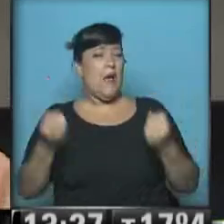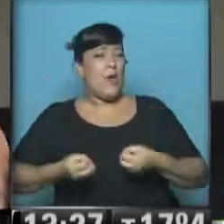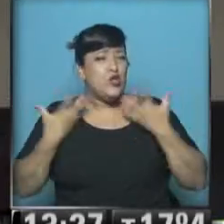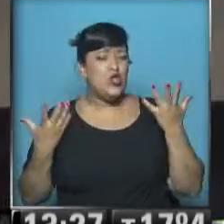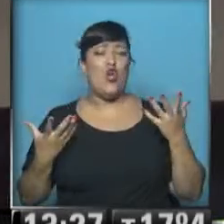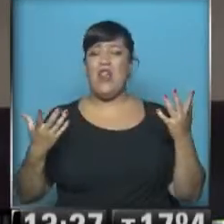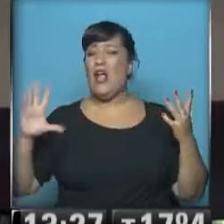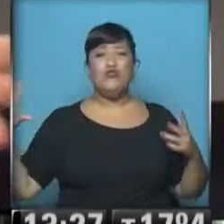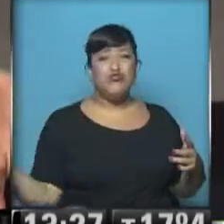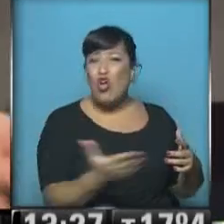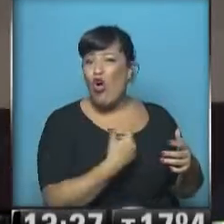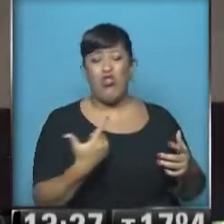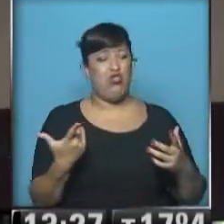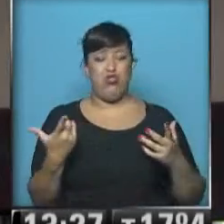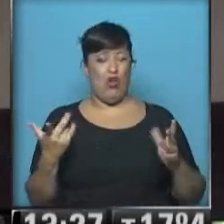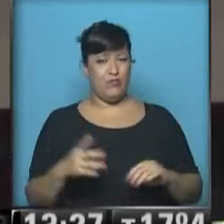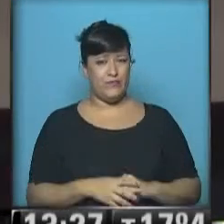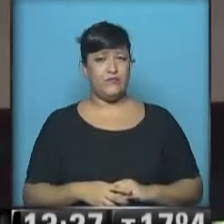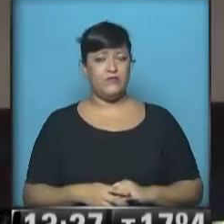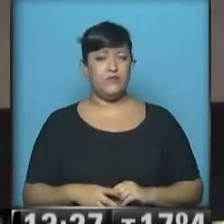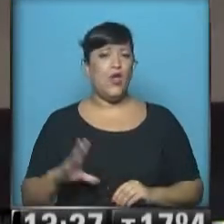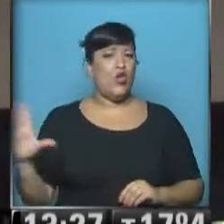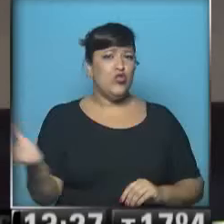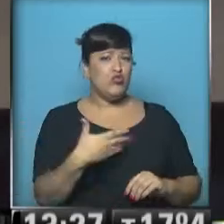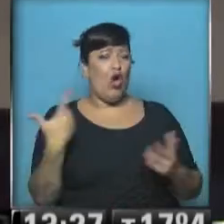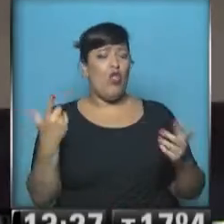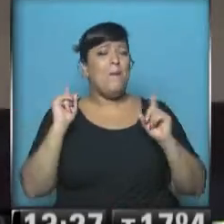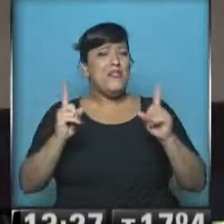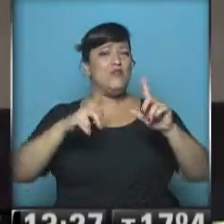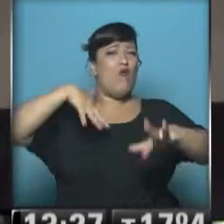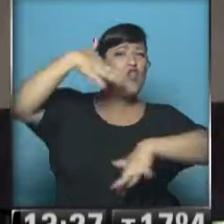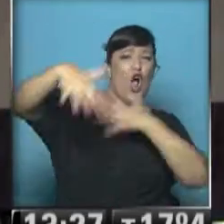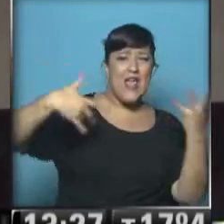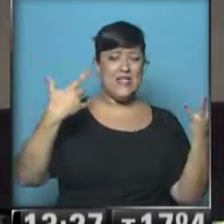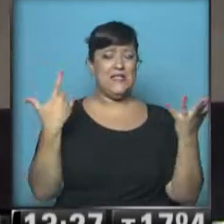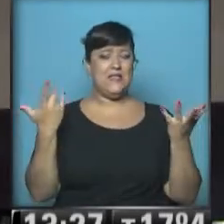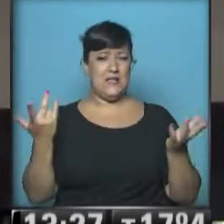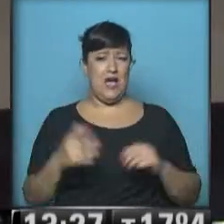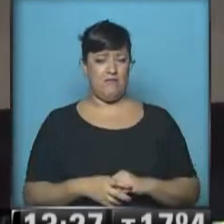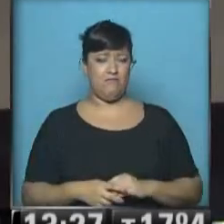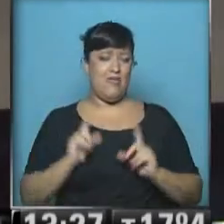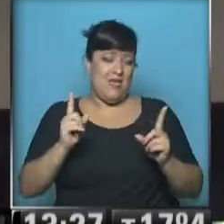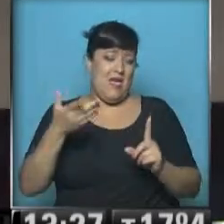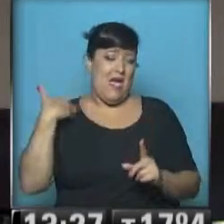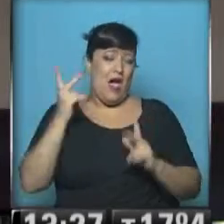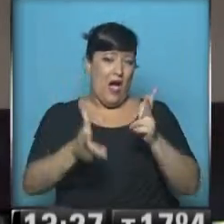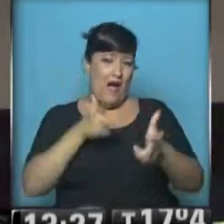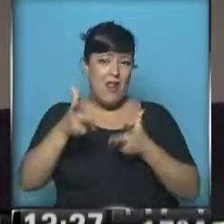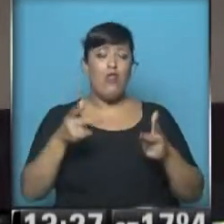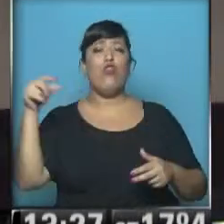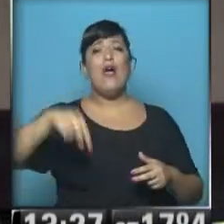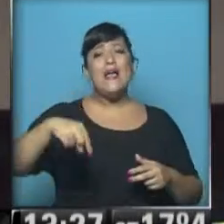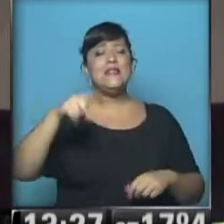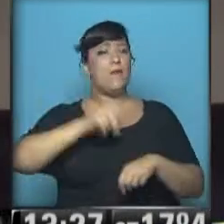simbólica, todas esas son justamente las violencias basadas en género de las que estamos hablando. Este es un momento